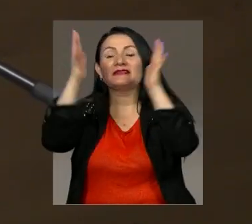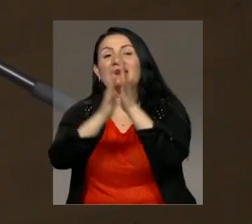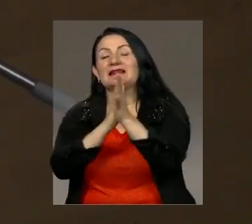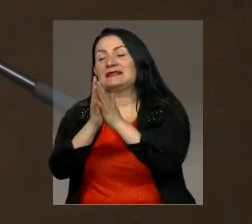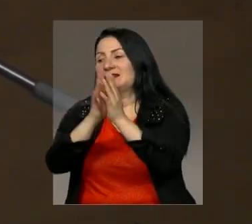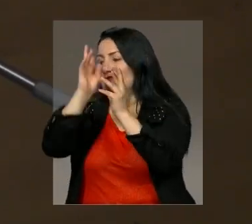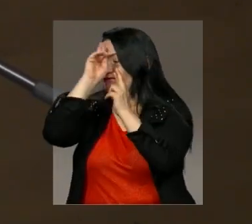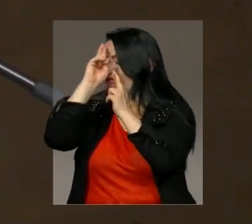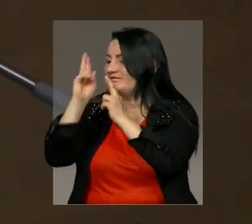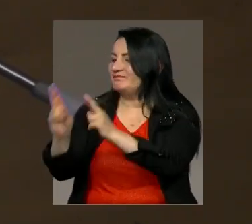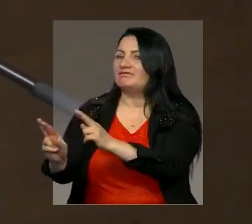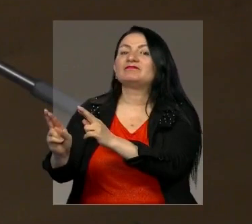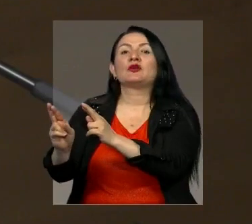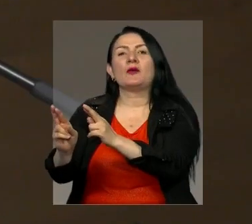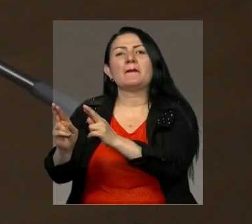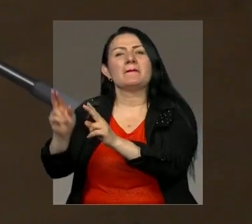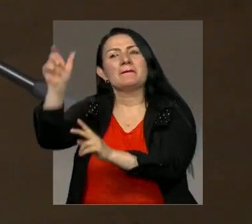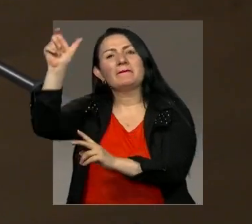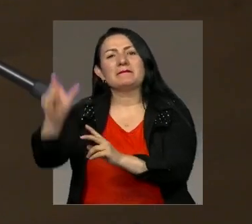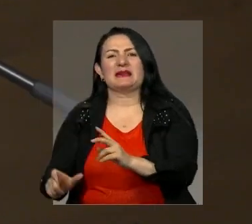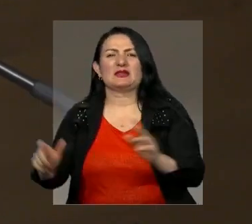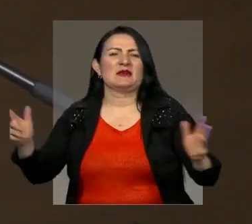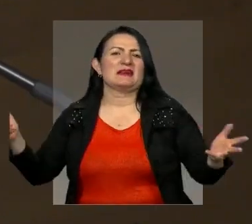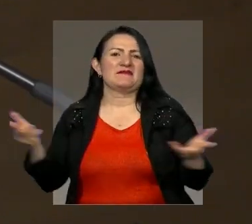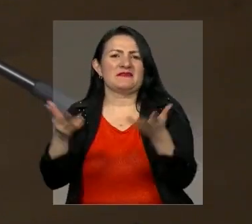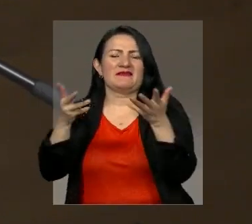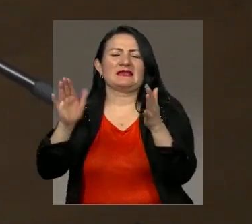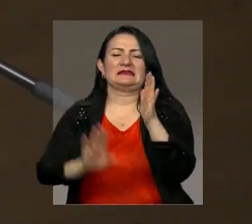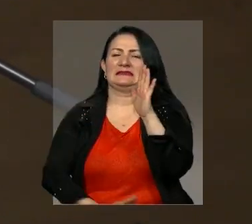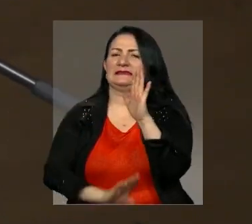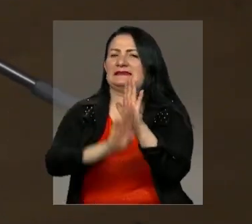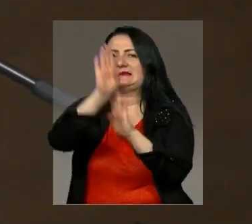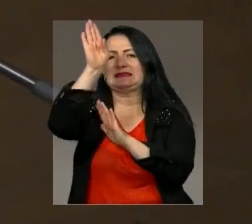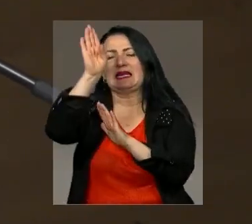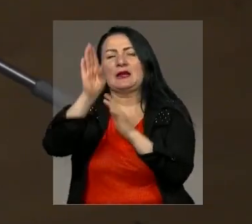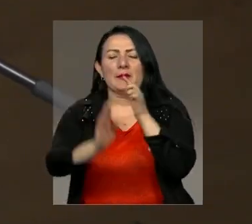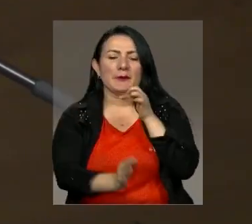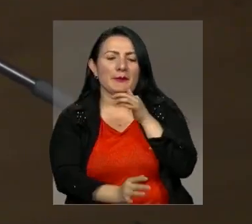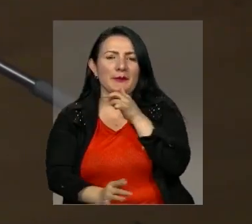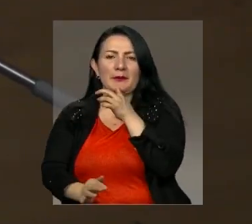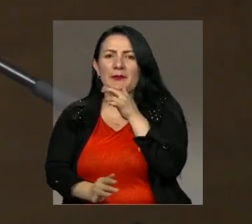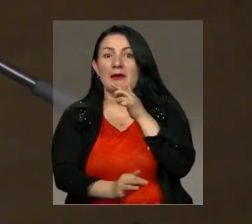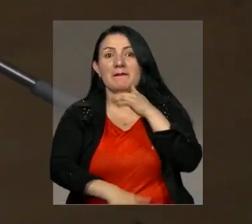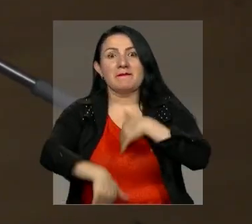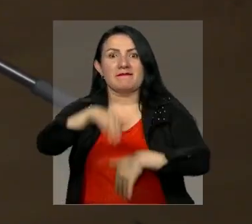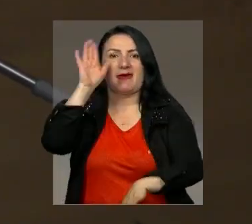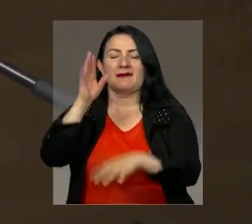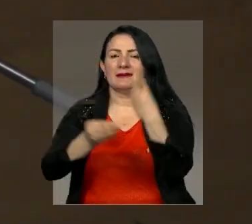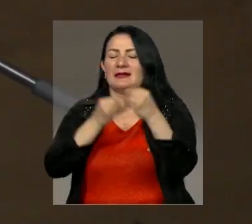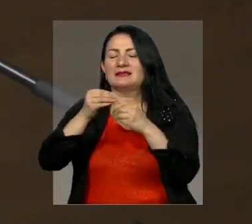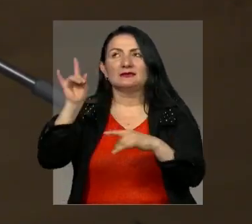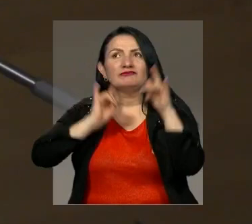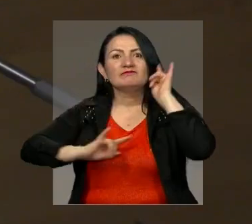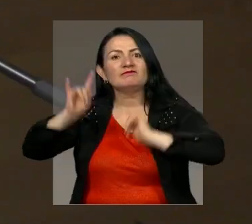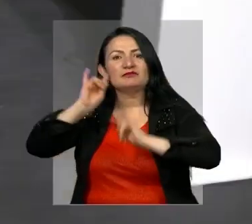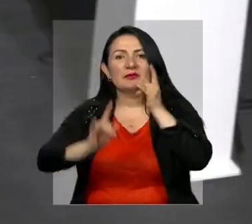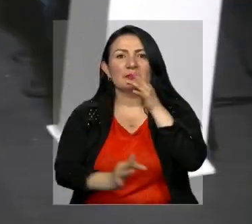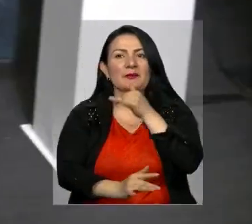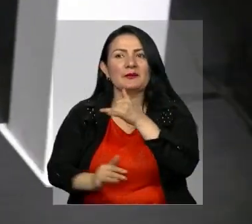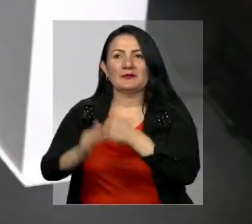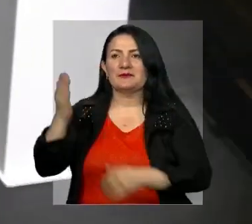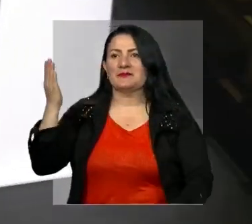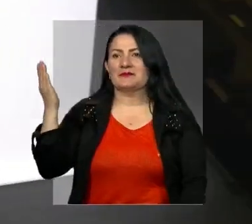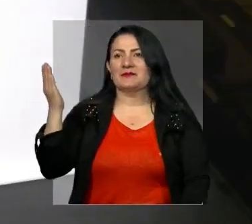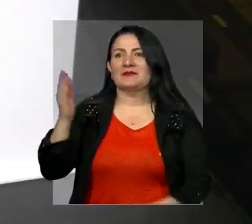rendirle un homenaje a una persona vital para el desarrollo del sonido de la gaita y en este caso el sonido de la gaita negra.